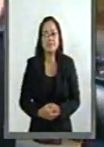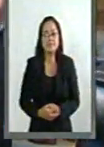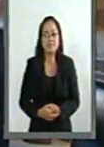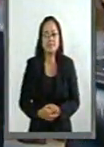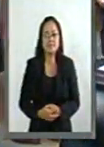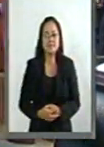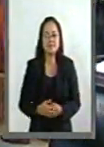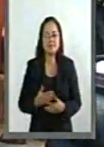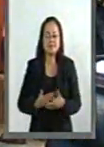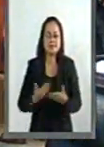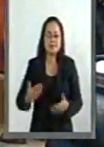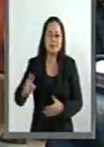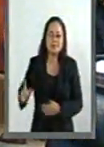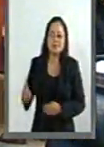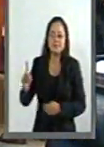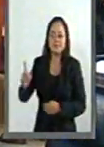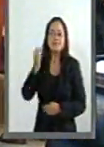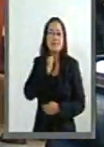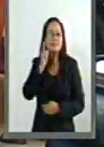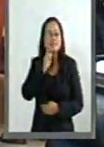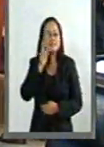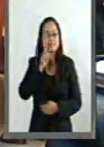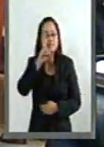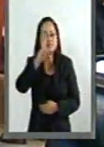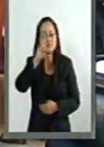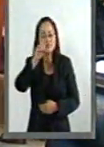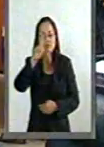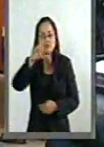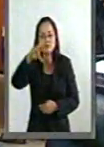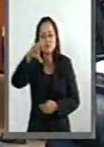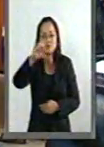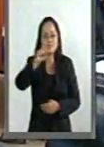Tiene el uso de la palabra la senadora Dolores Padierna Luna.